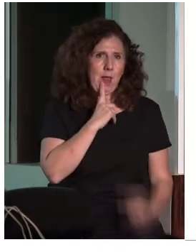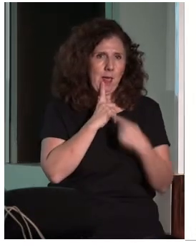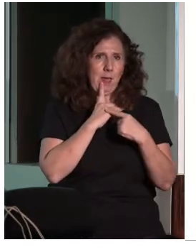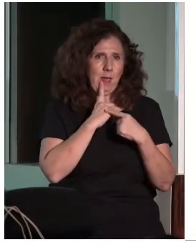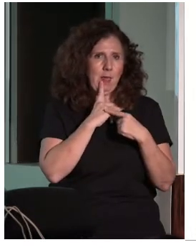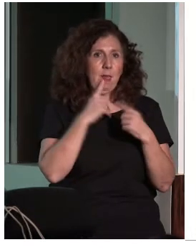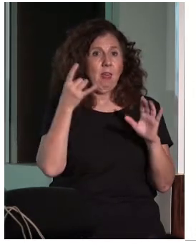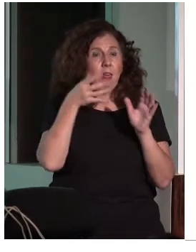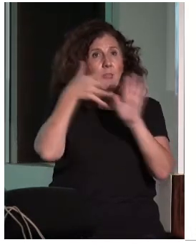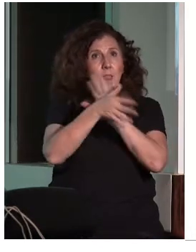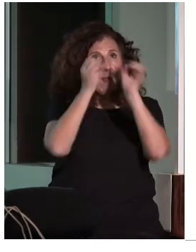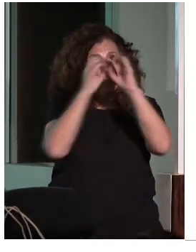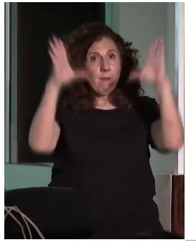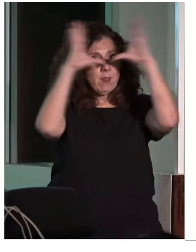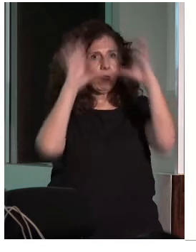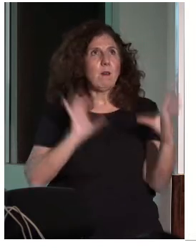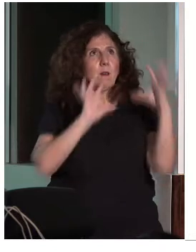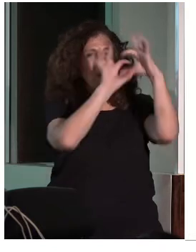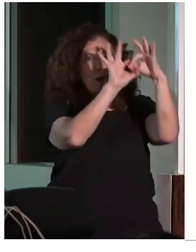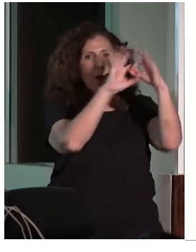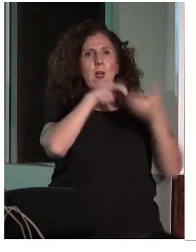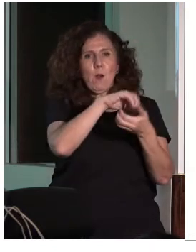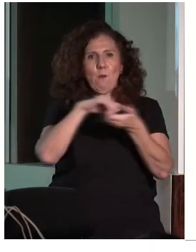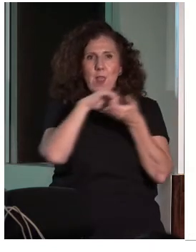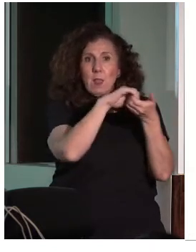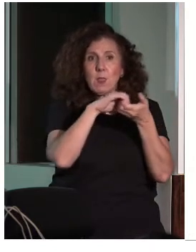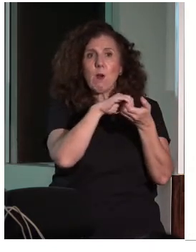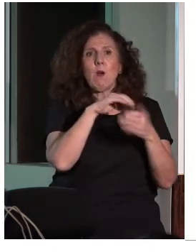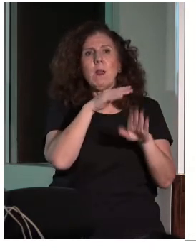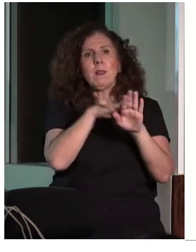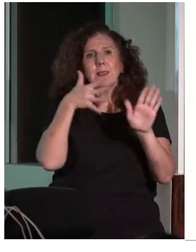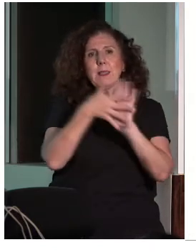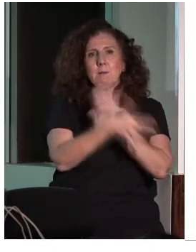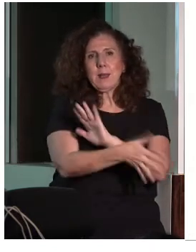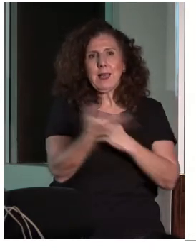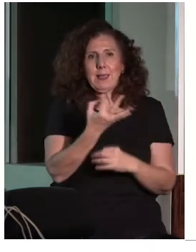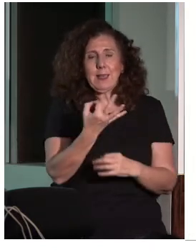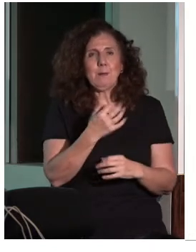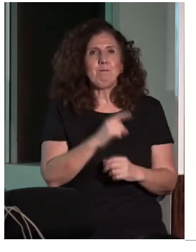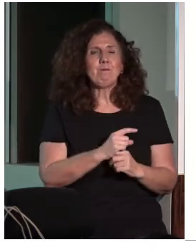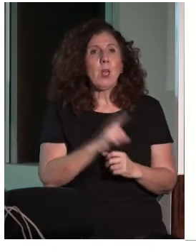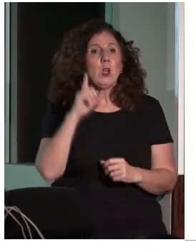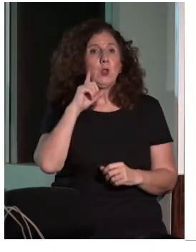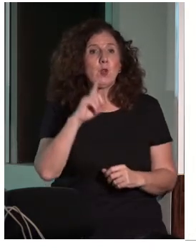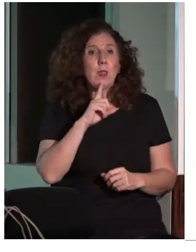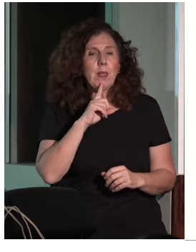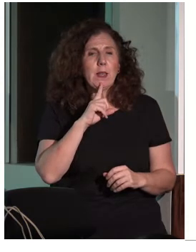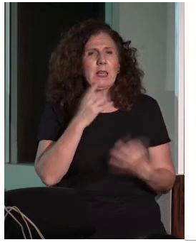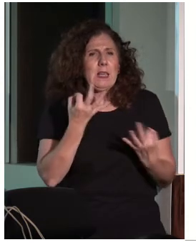nosotros tomamos de nuestra confederación, es una definición más, en la que se dice que la sordera